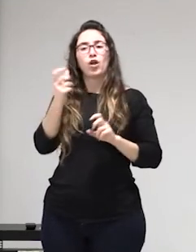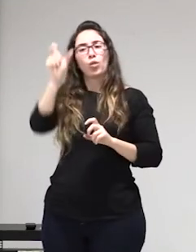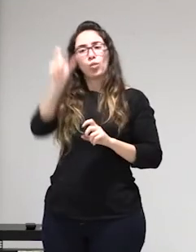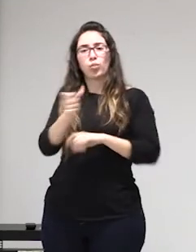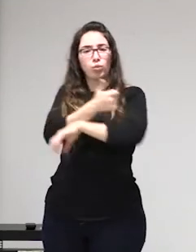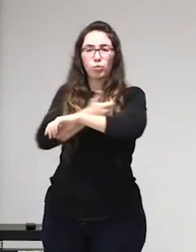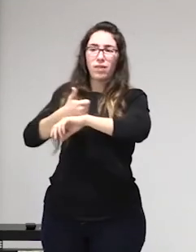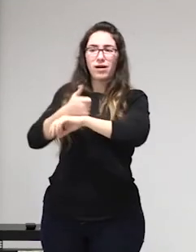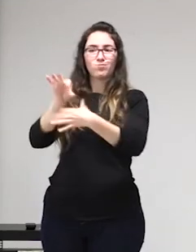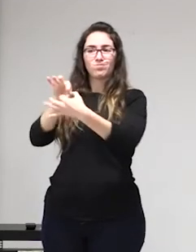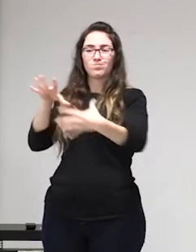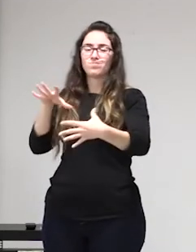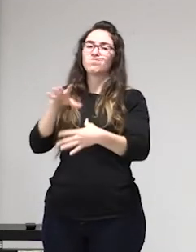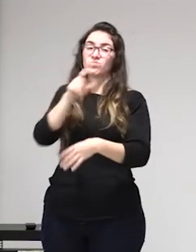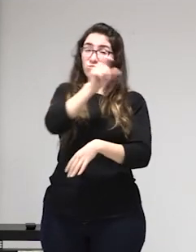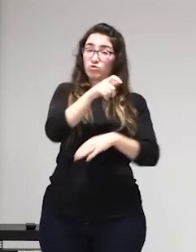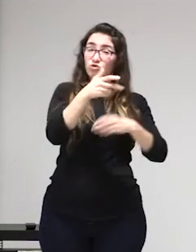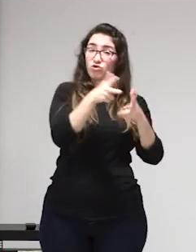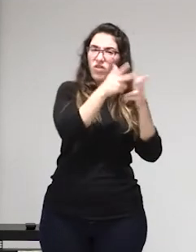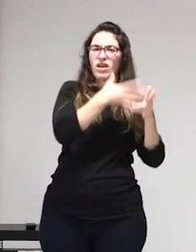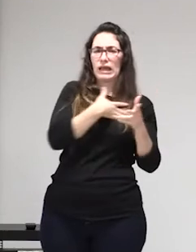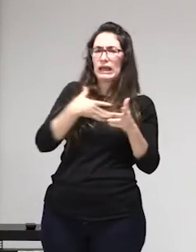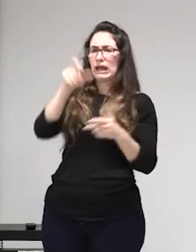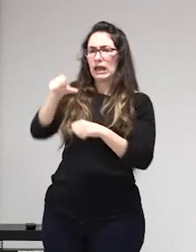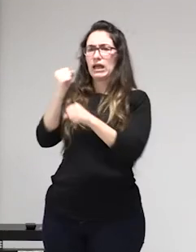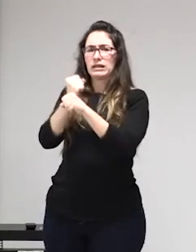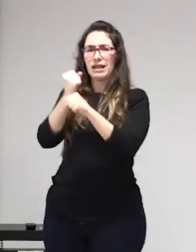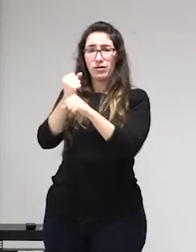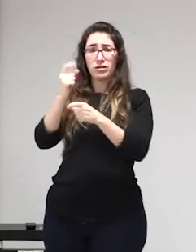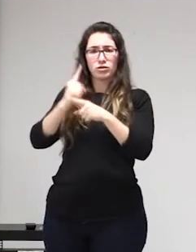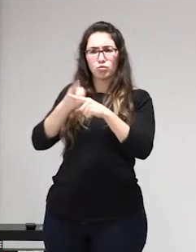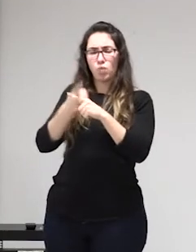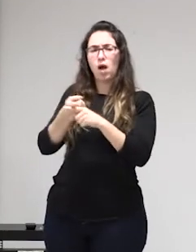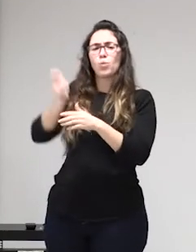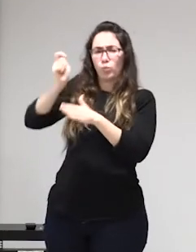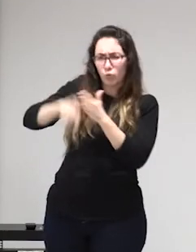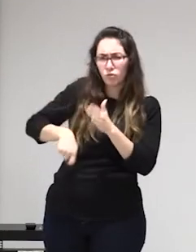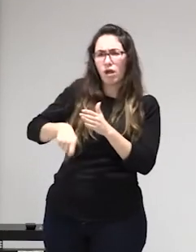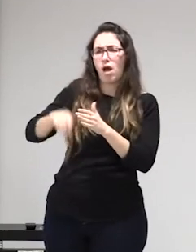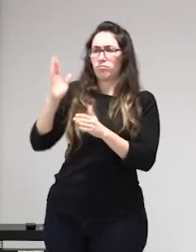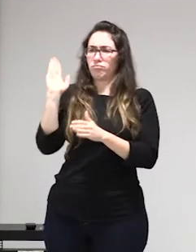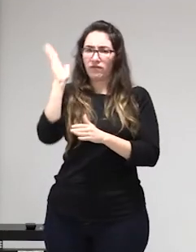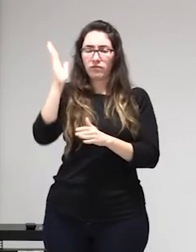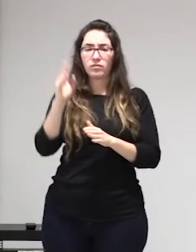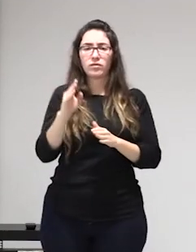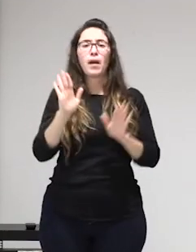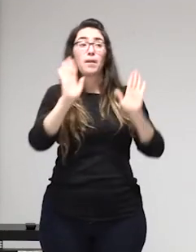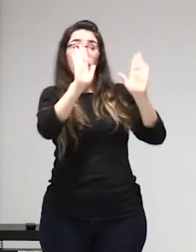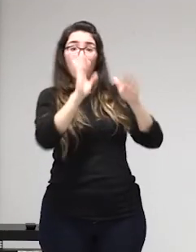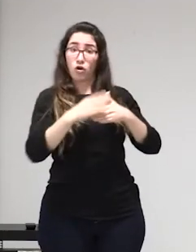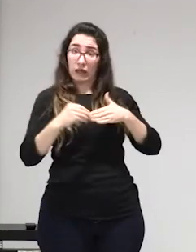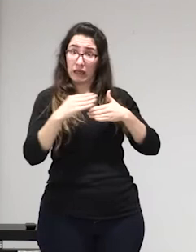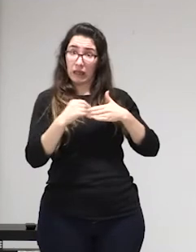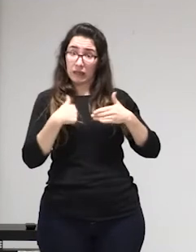no a los padres de acuerdo de hecho hoy en día esos niños no se sabe dónde está por qué porque él